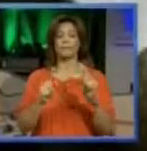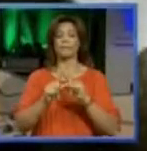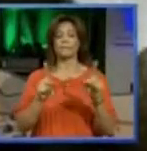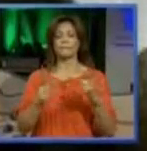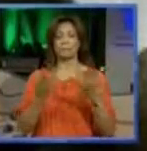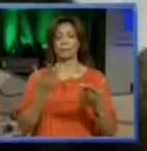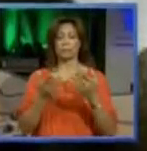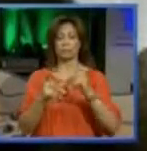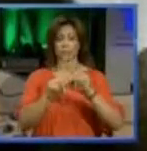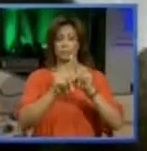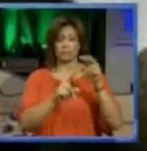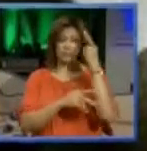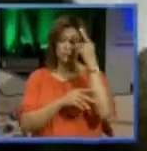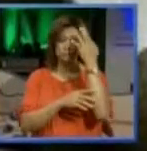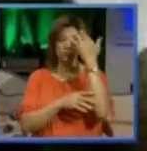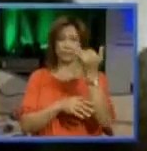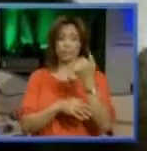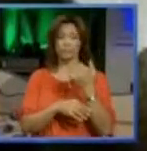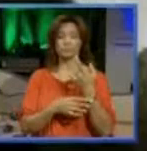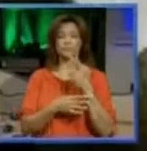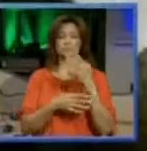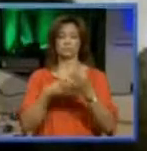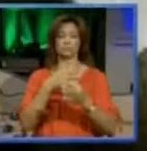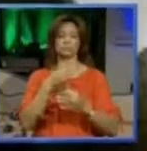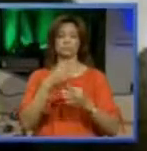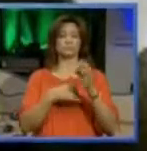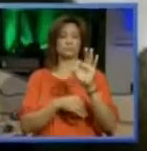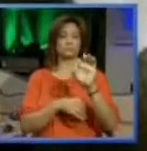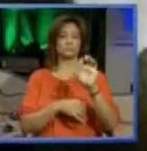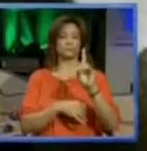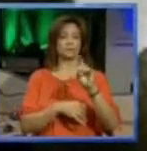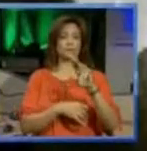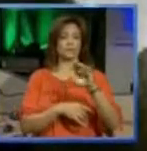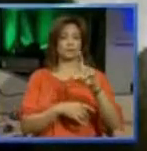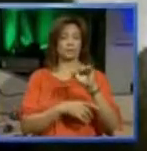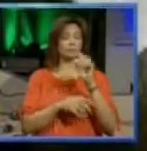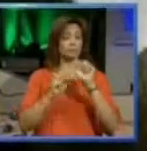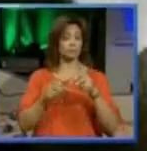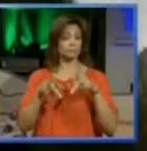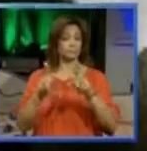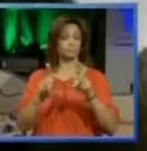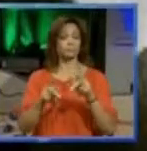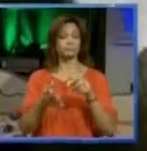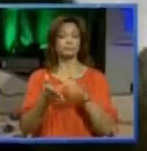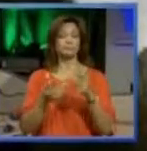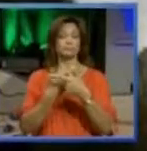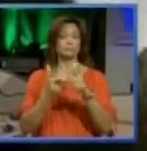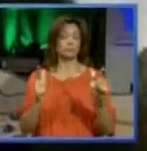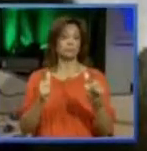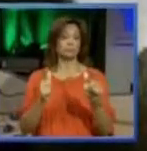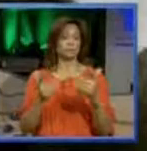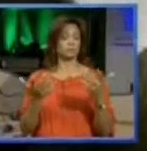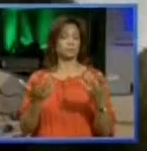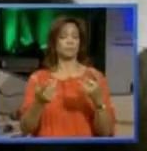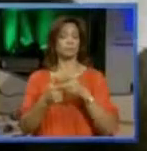Varias de las razones, a nivel federal hay dos razones para las que te pueden conceder fianza, libertad bajo fianza.